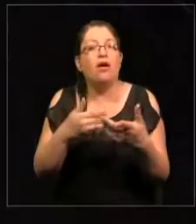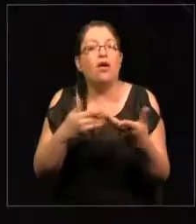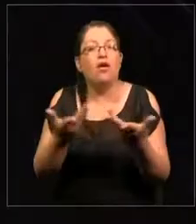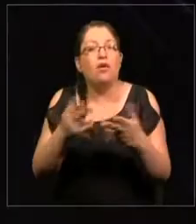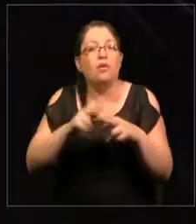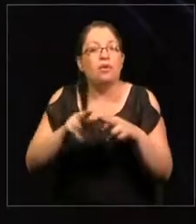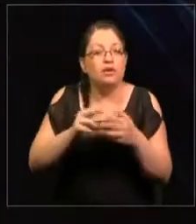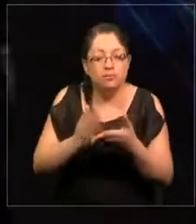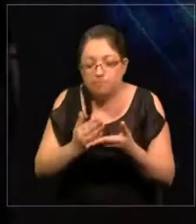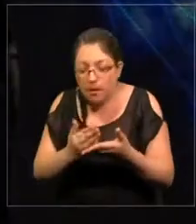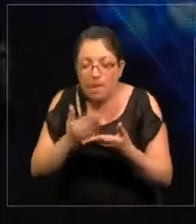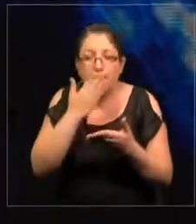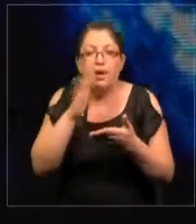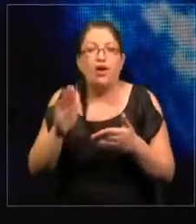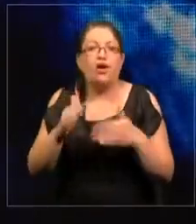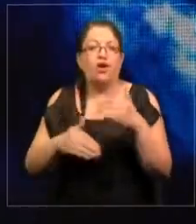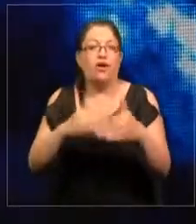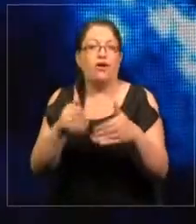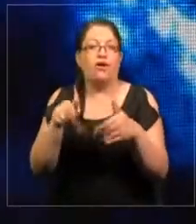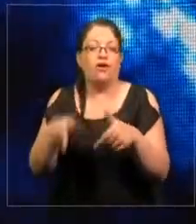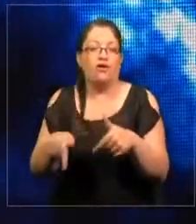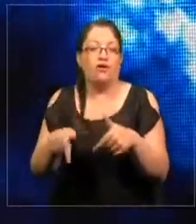gestionar nuestros sistemas de mejor manera.